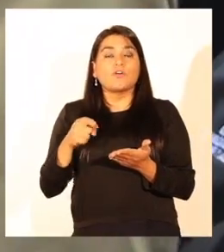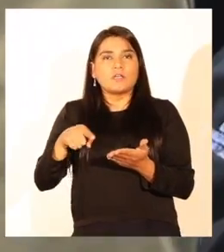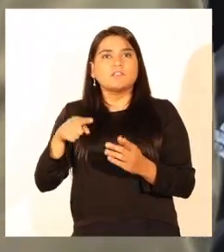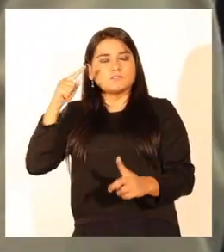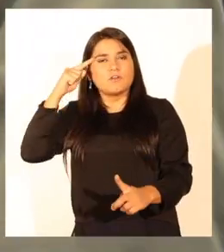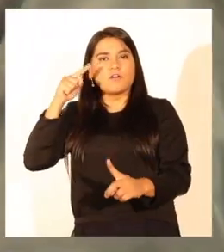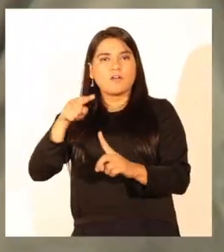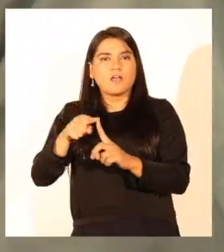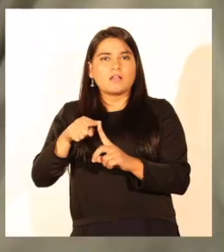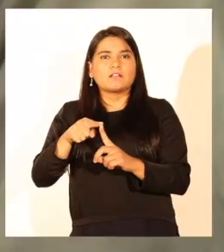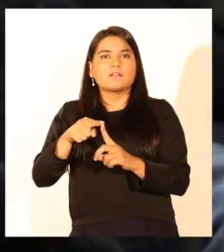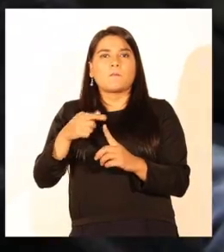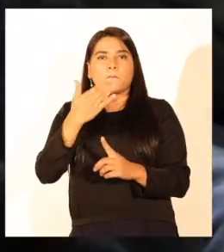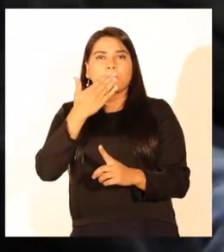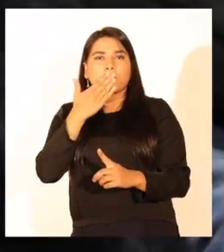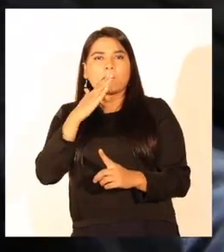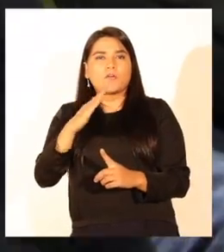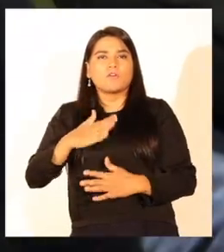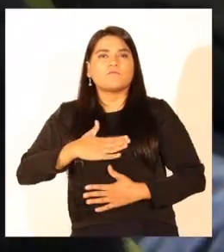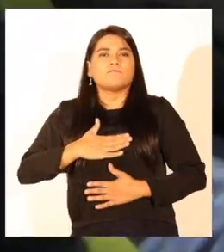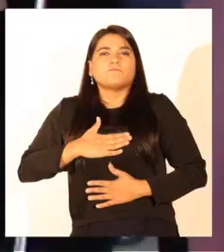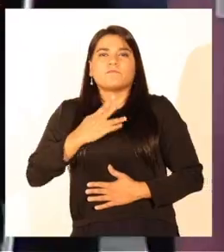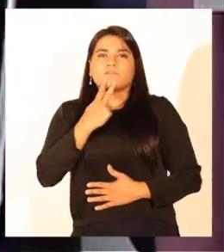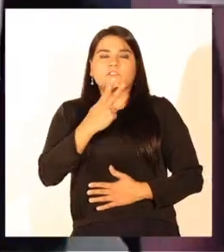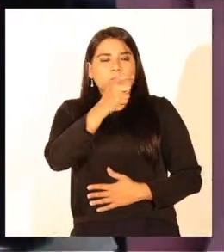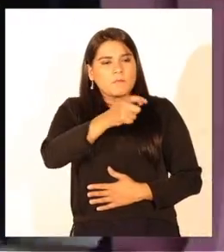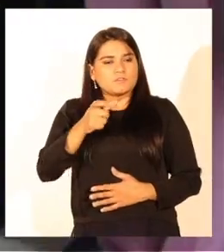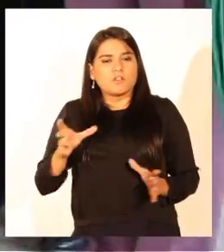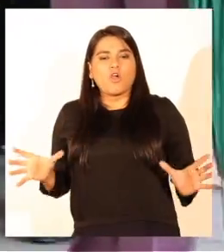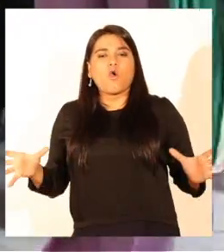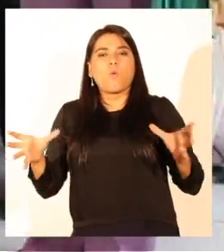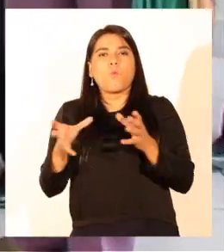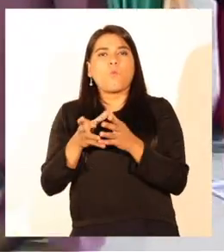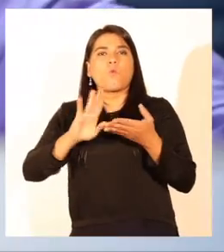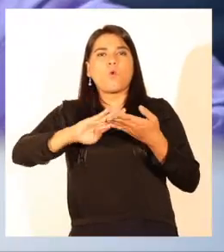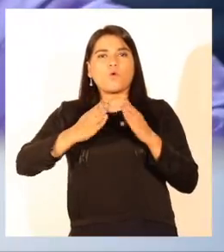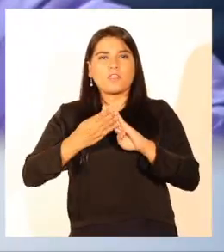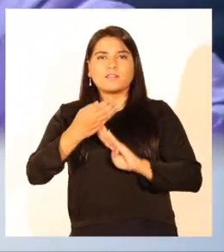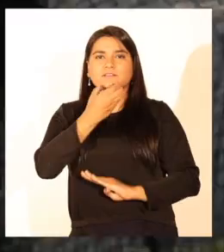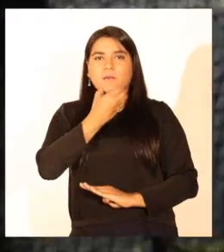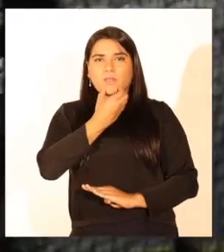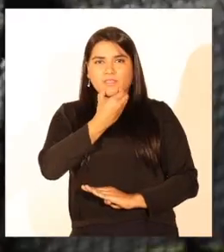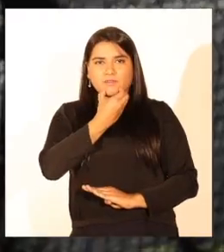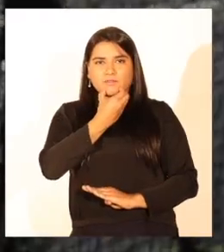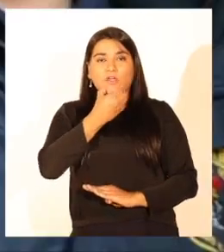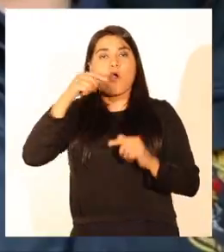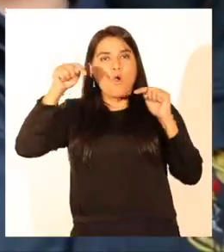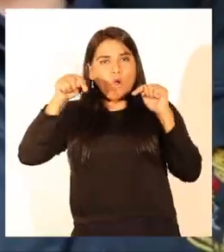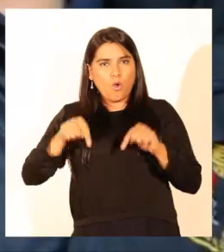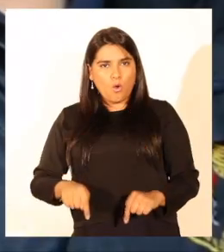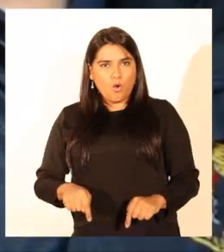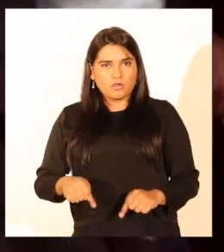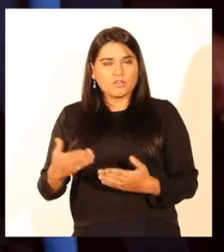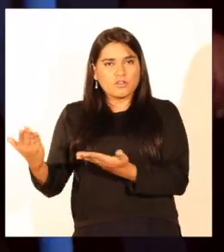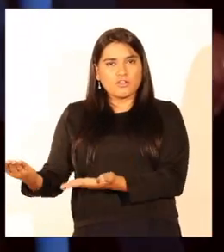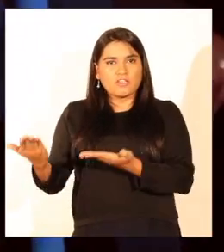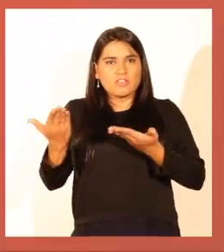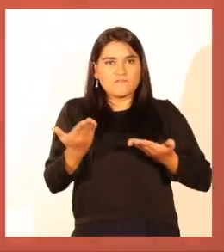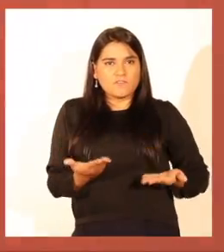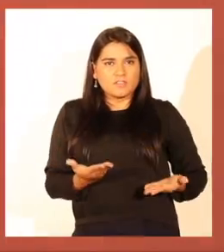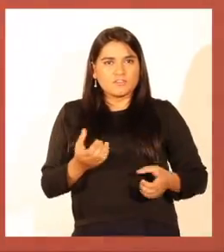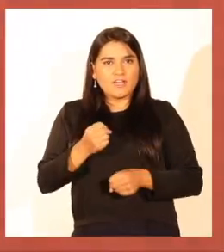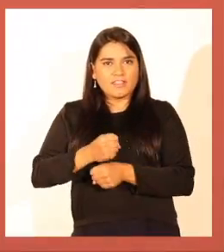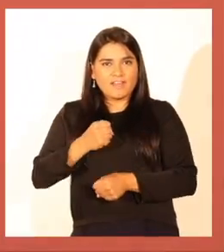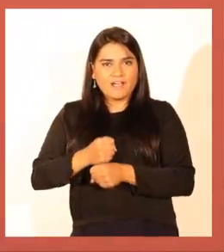alcanzando sean vivenciados por el conjunto de la comunidad sanpedrina. Hoy, los invito a